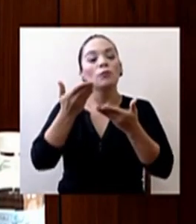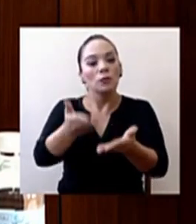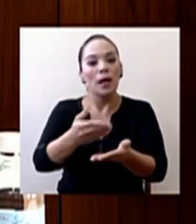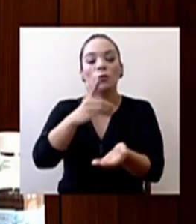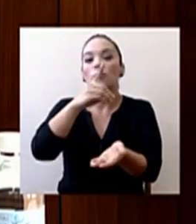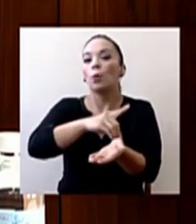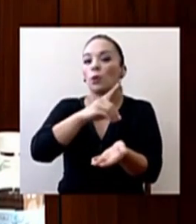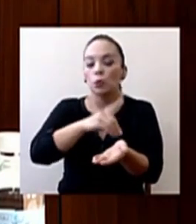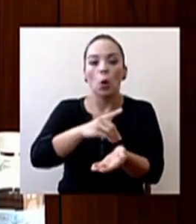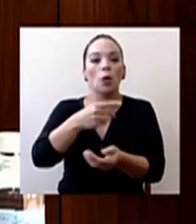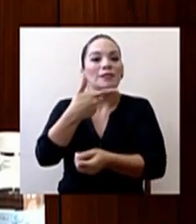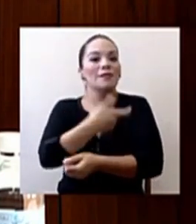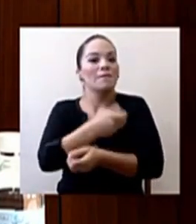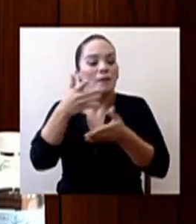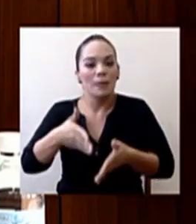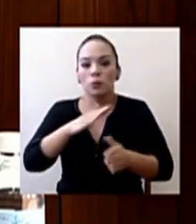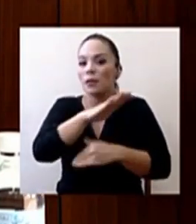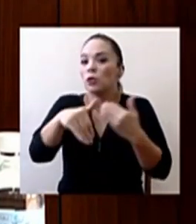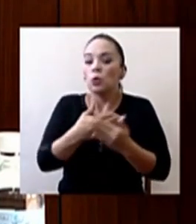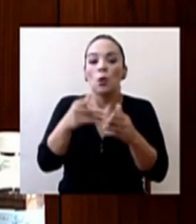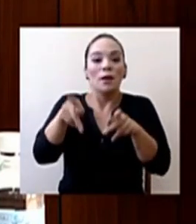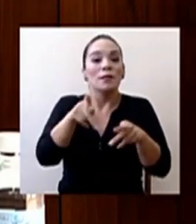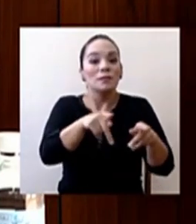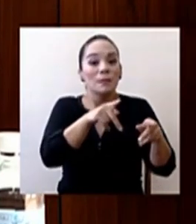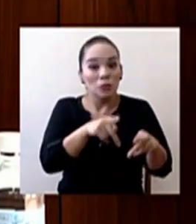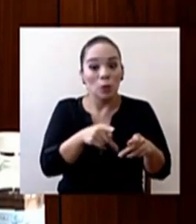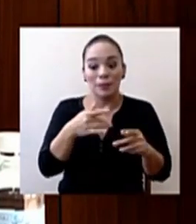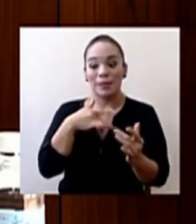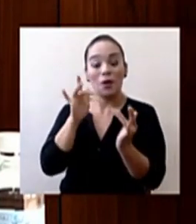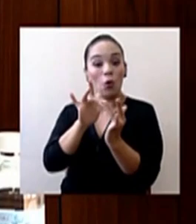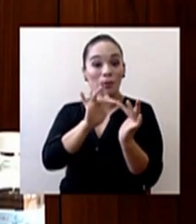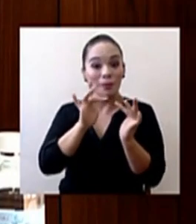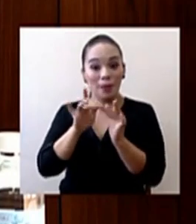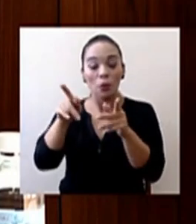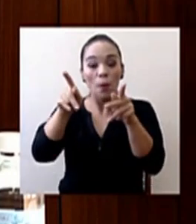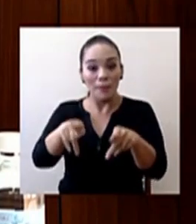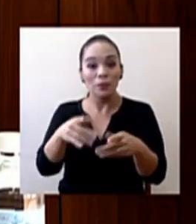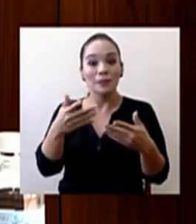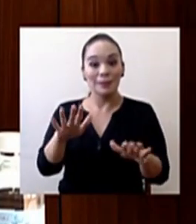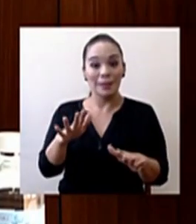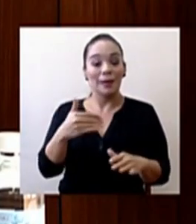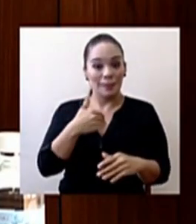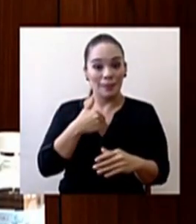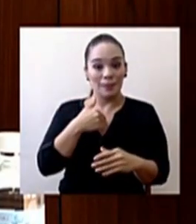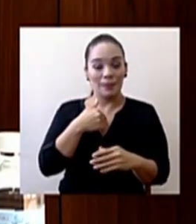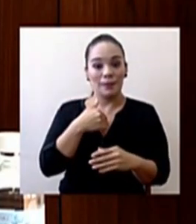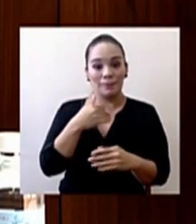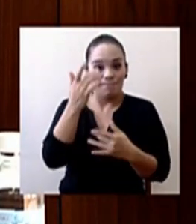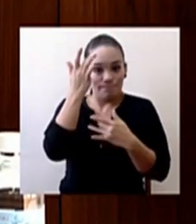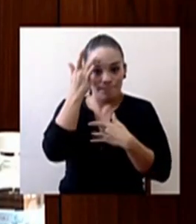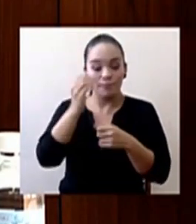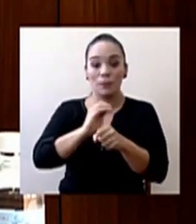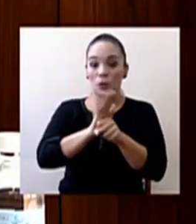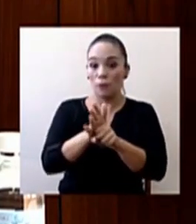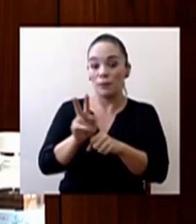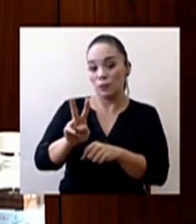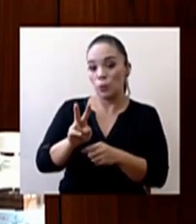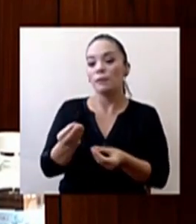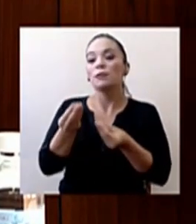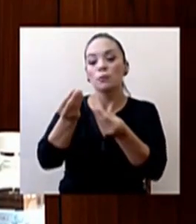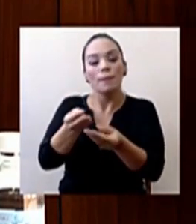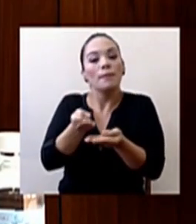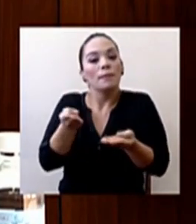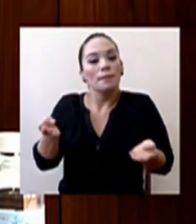auxiliares de enfermería, todo el personal que tiene ese contacto con pacientes diagnosticados con el material para